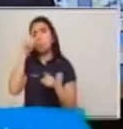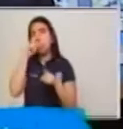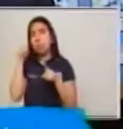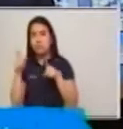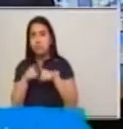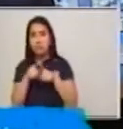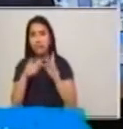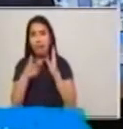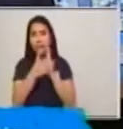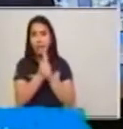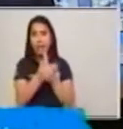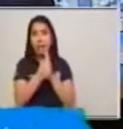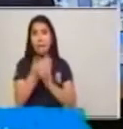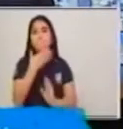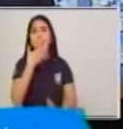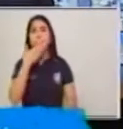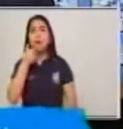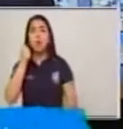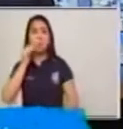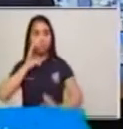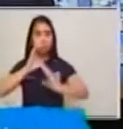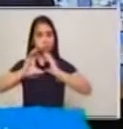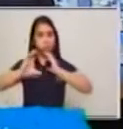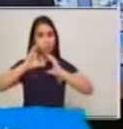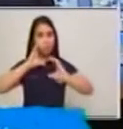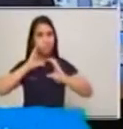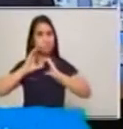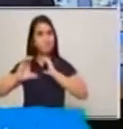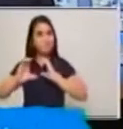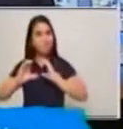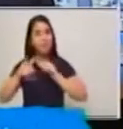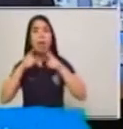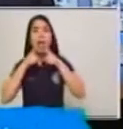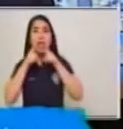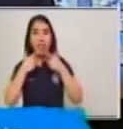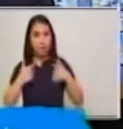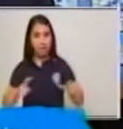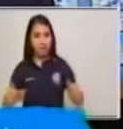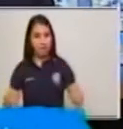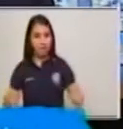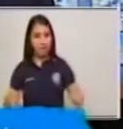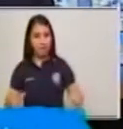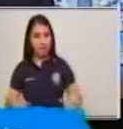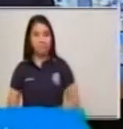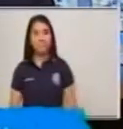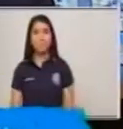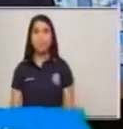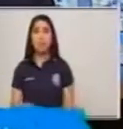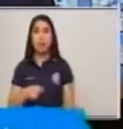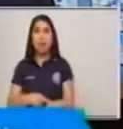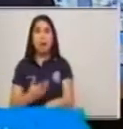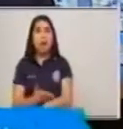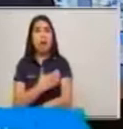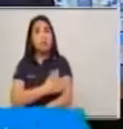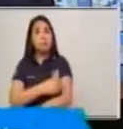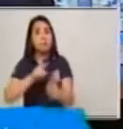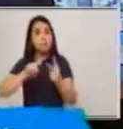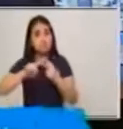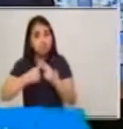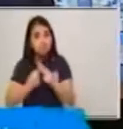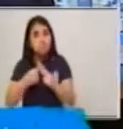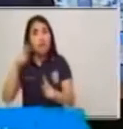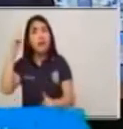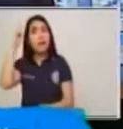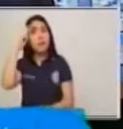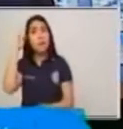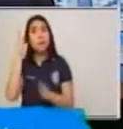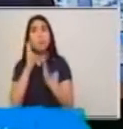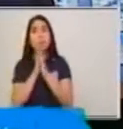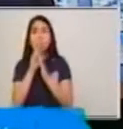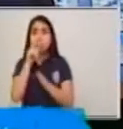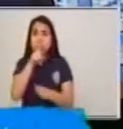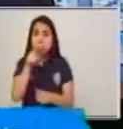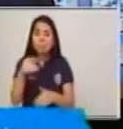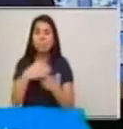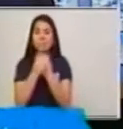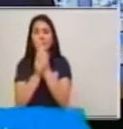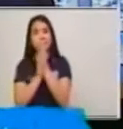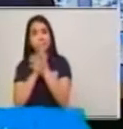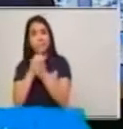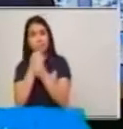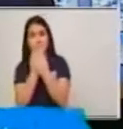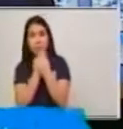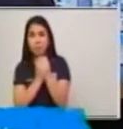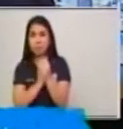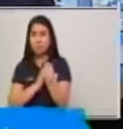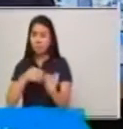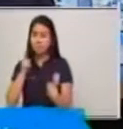Antes de empezar, les recomiendo que laven sus manos constantemente con